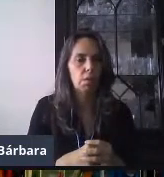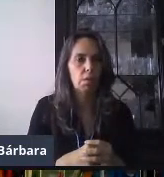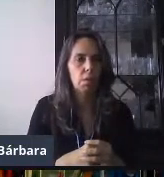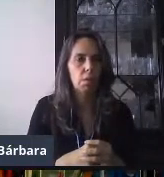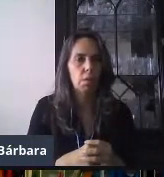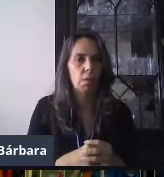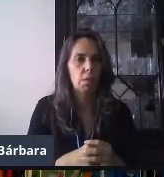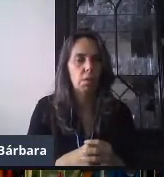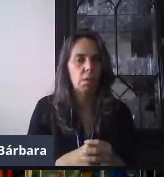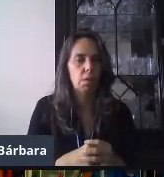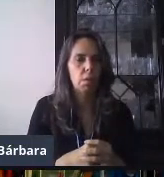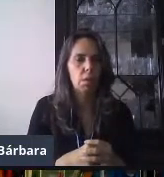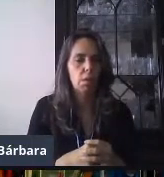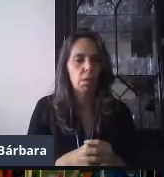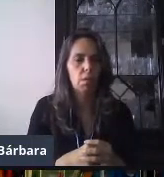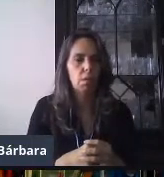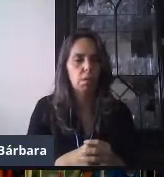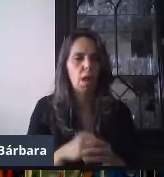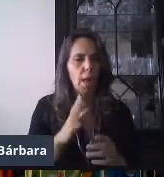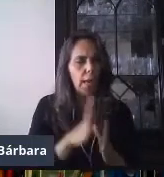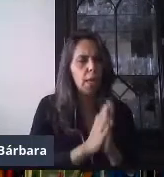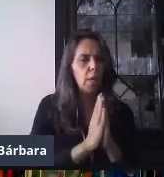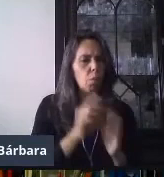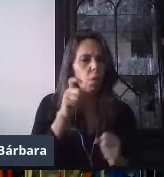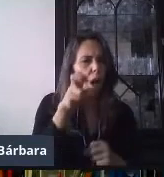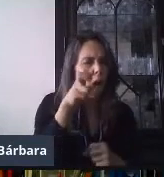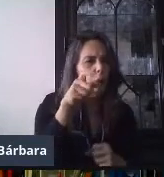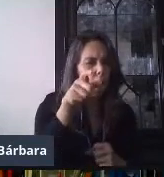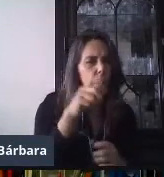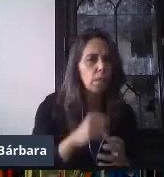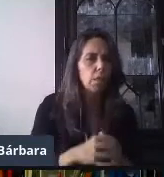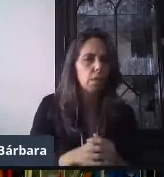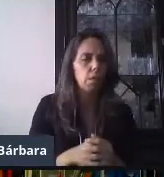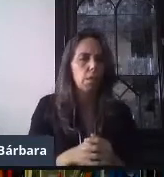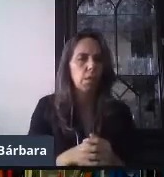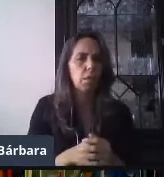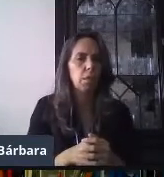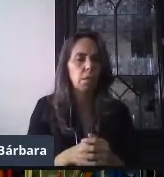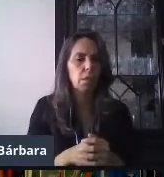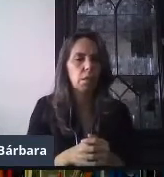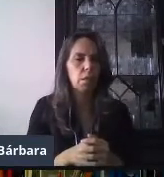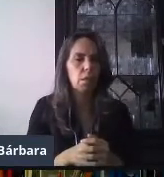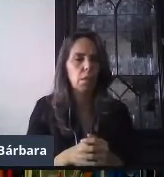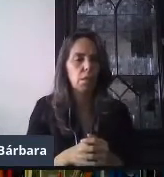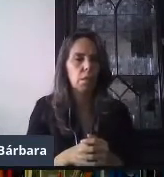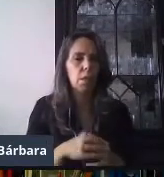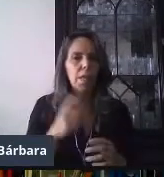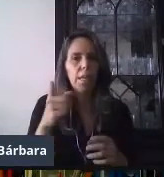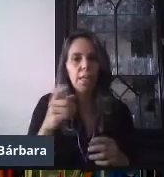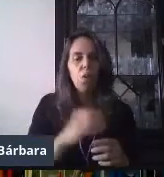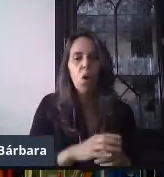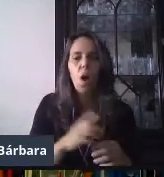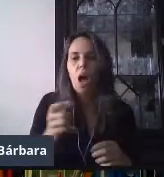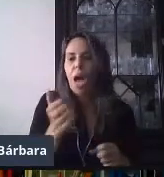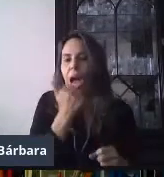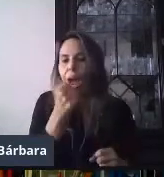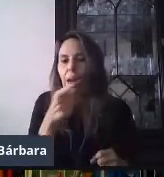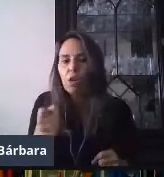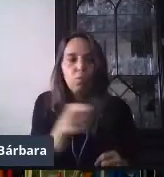Y con eso que comentas, yo creo que es muy importante, porque había una pregunta de, oye, ¿cómo evitamos que entre los alumnos estén copiando esto?